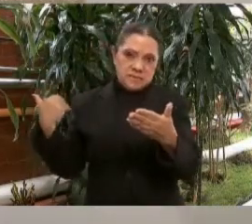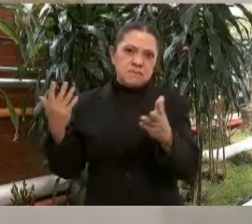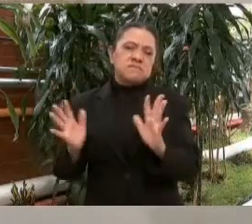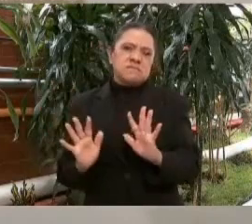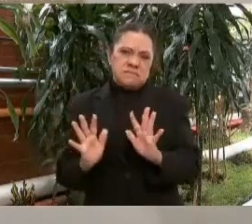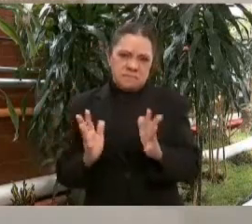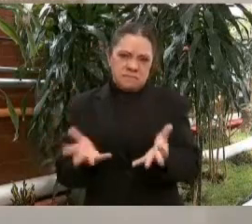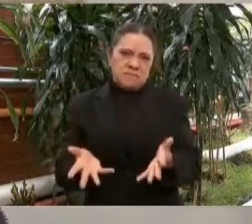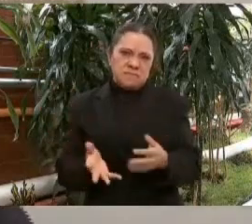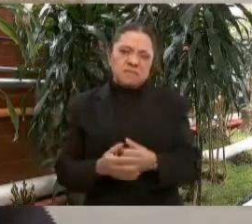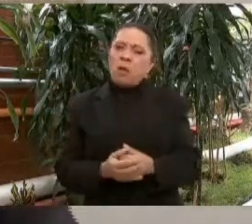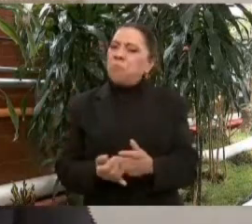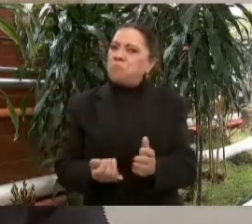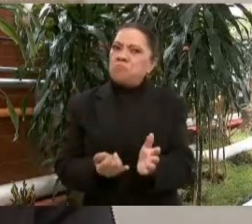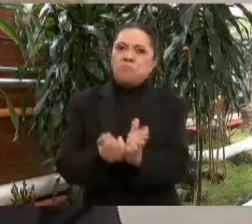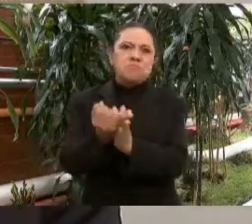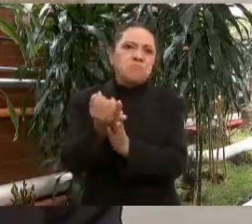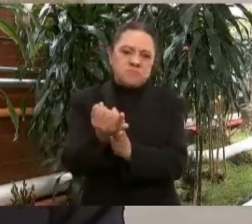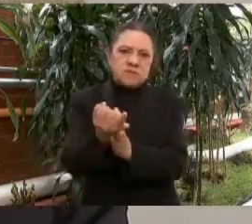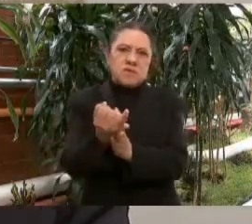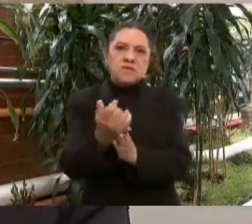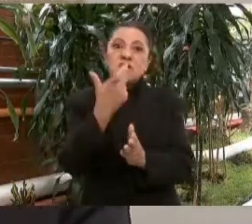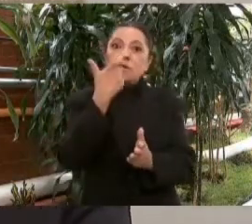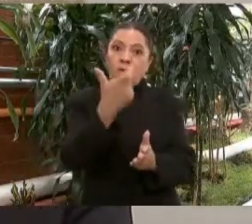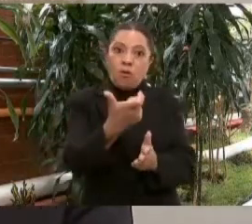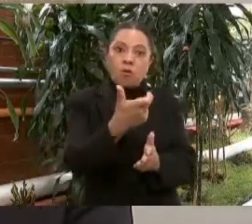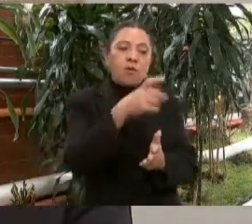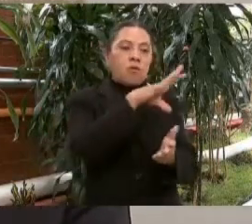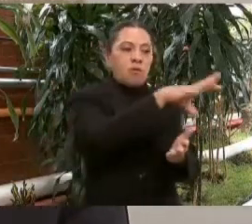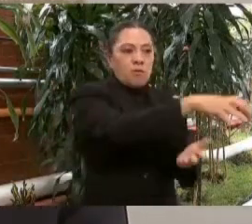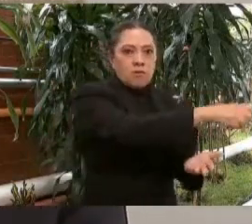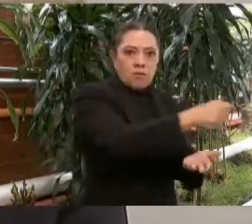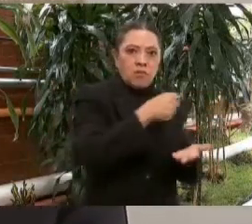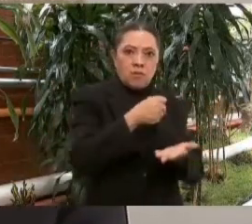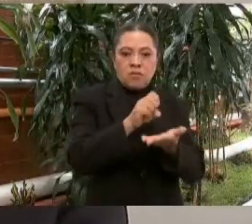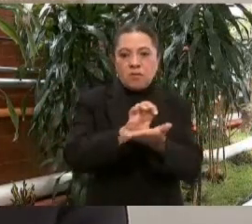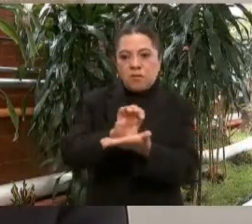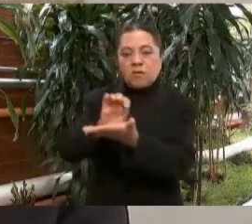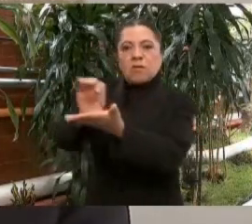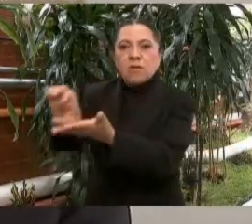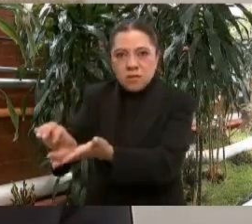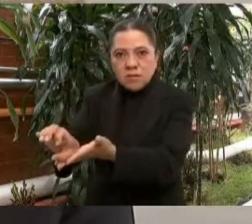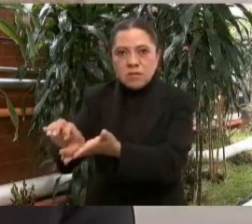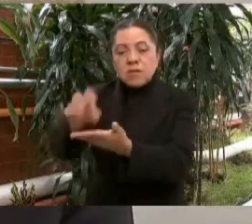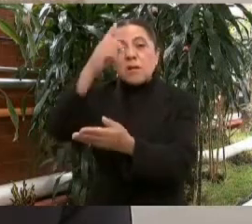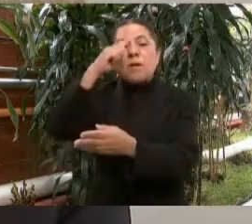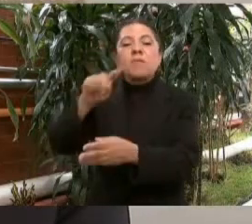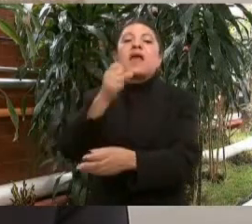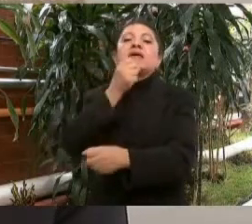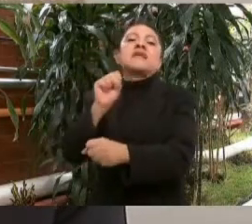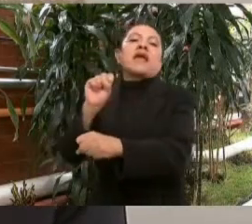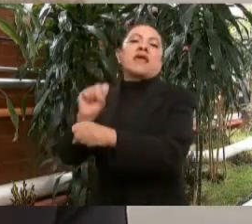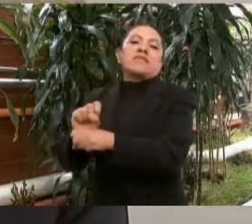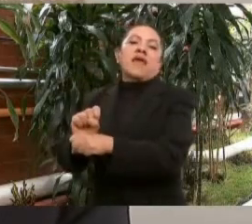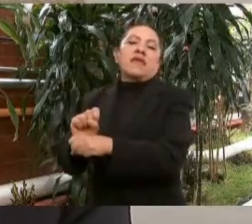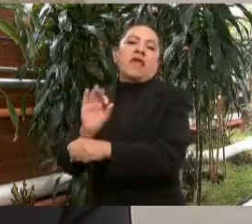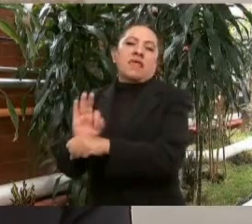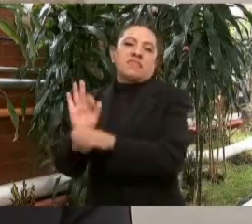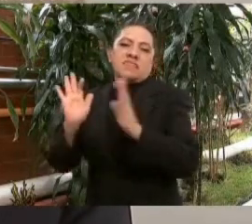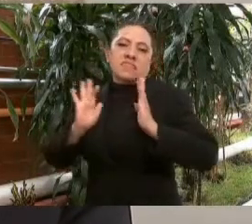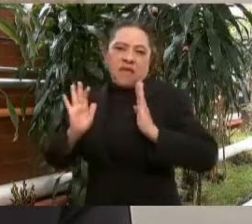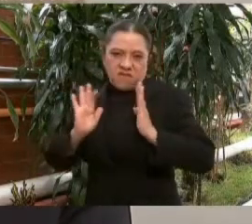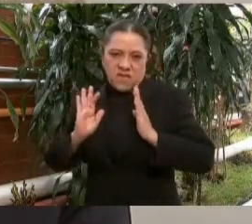se decidió transferirle fondos a la Secretaría de la Defensa y a la